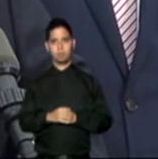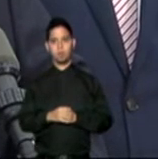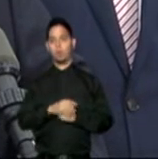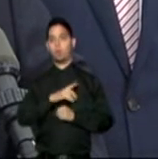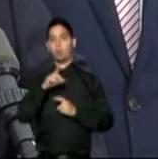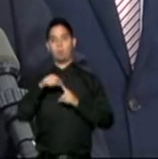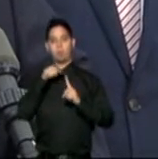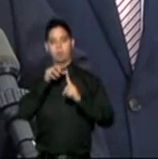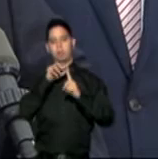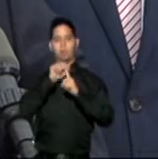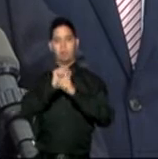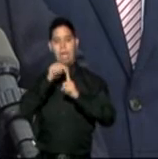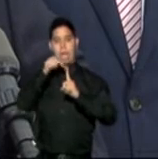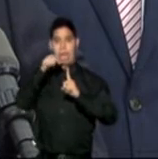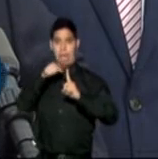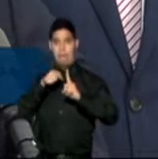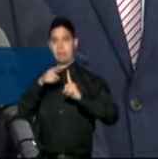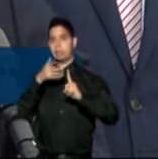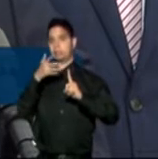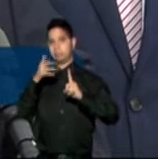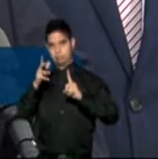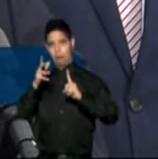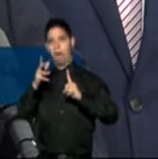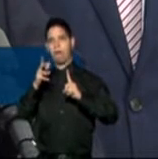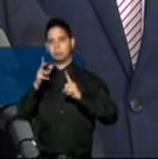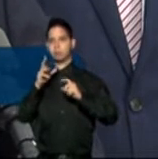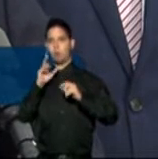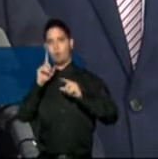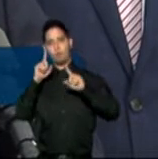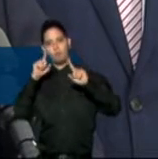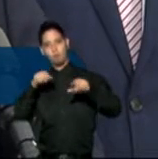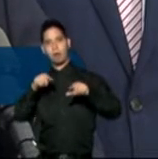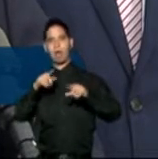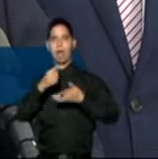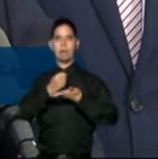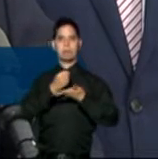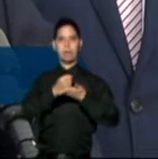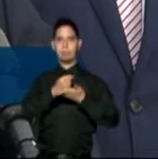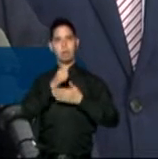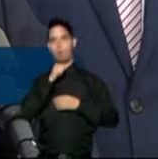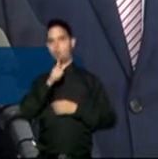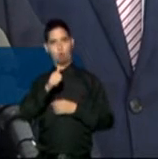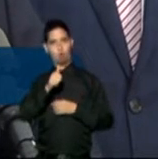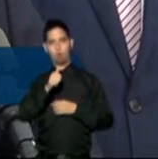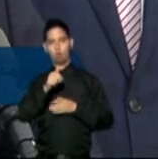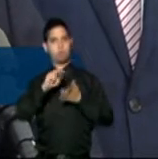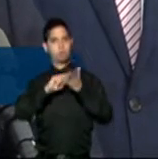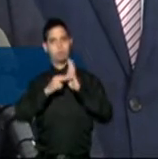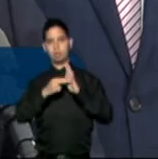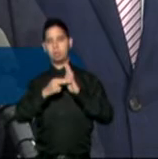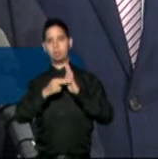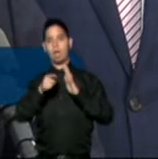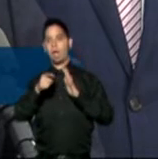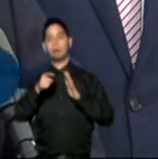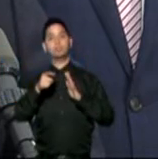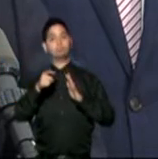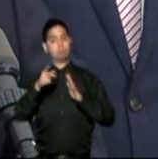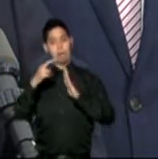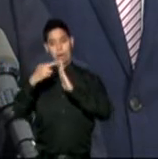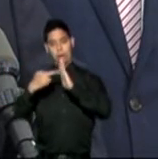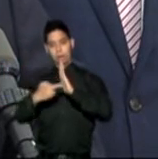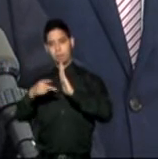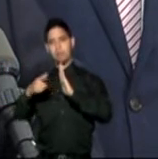no ha cumplido con el requisito de terapia. A tenor con esto, y siguiendo la recomendación de la Junta de Libertad bajo palabra,